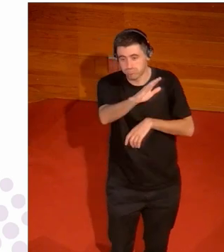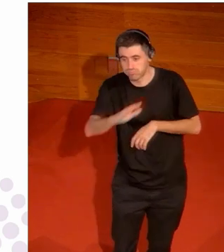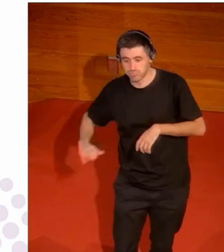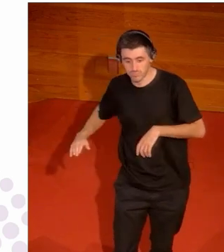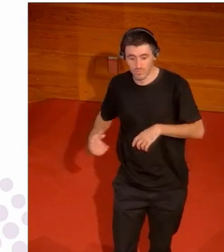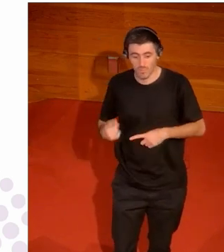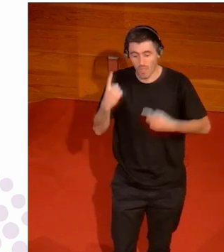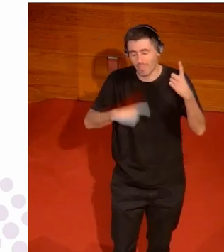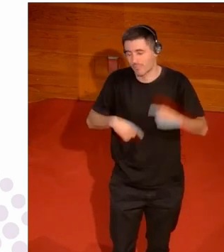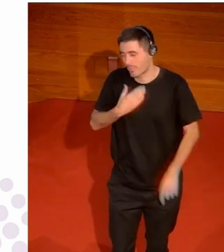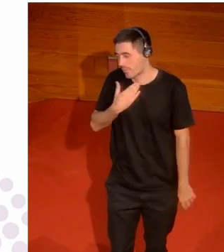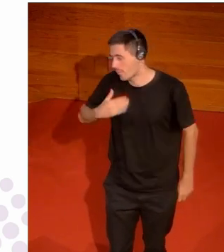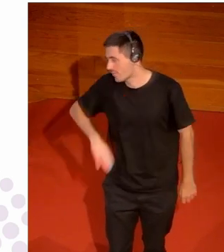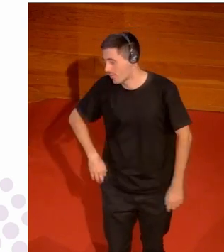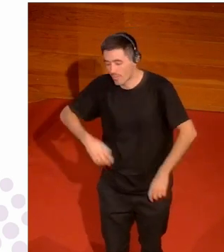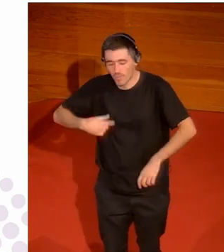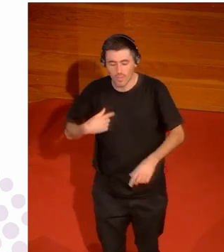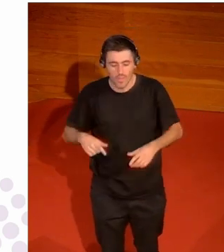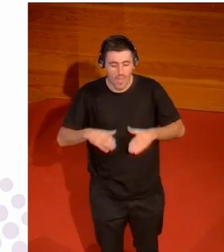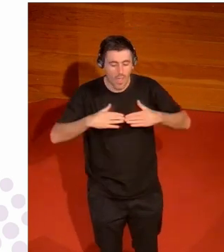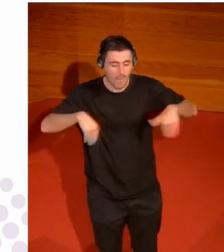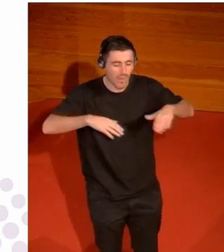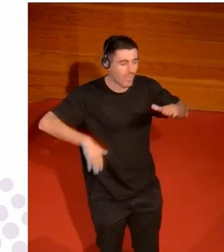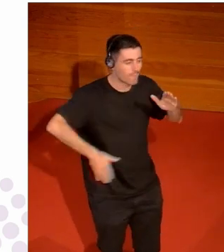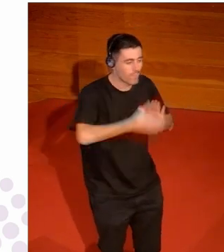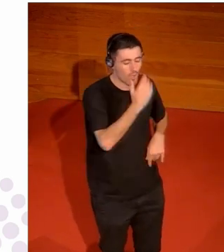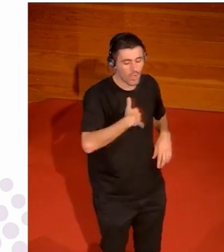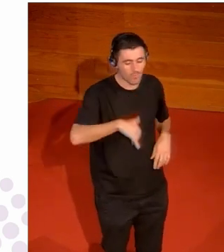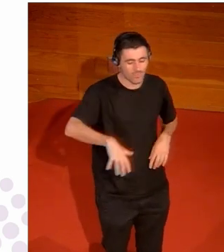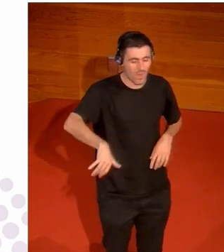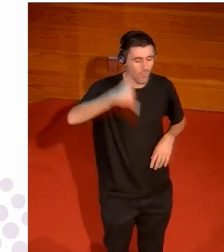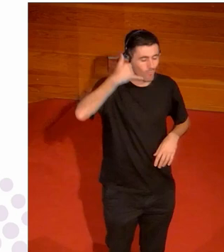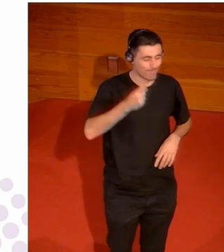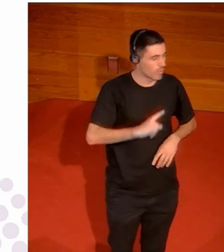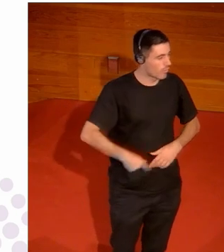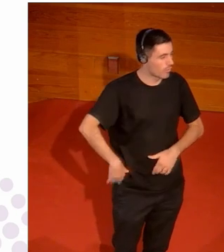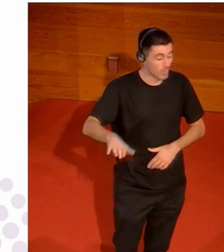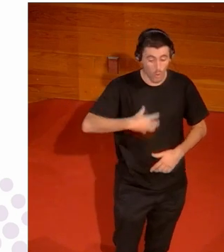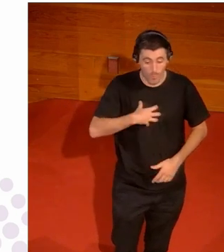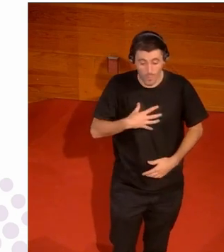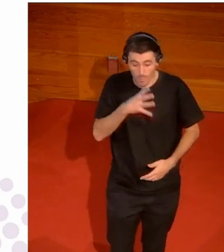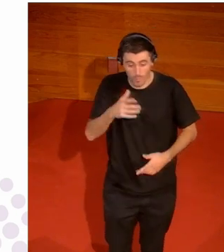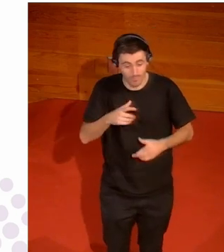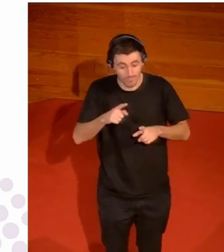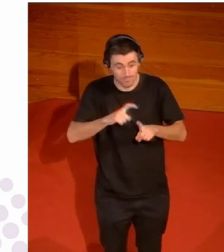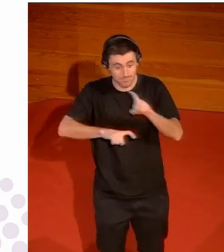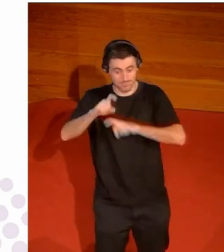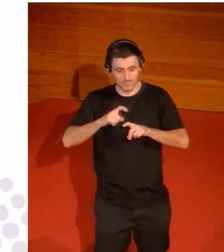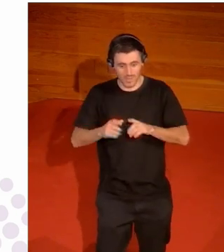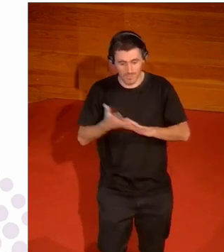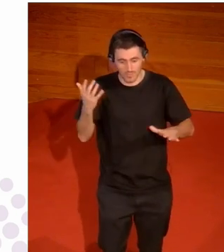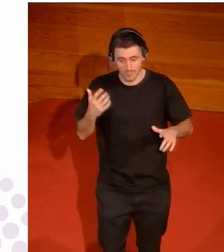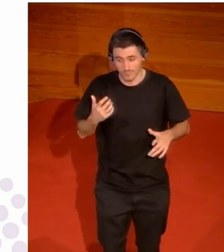playa no cojo el teléfono pero no puedo no puedo entonces aquí está dando la